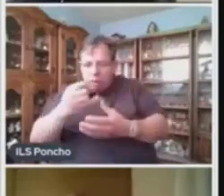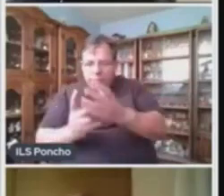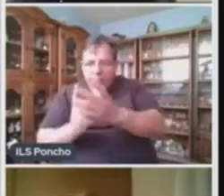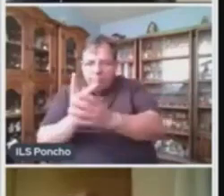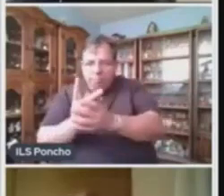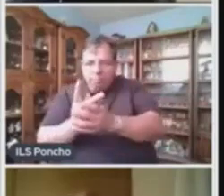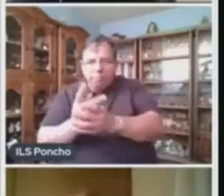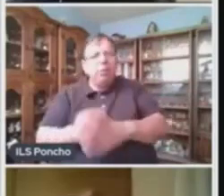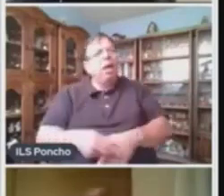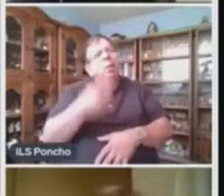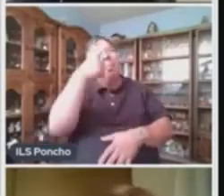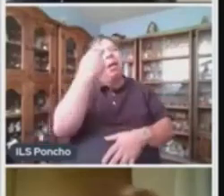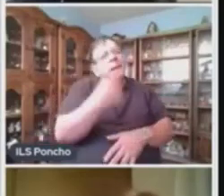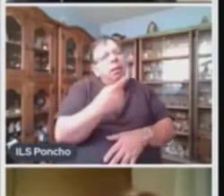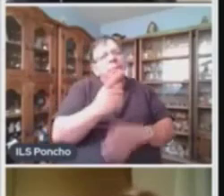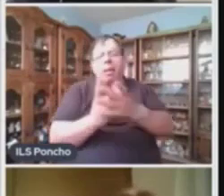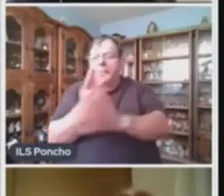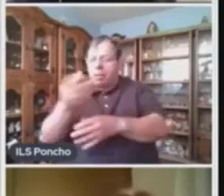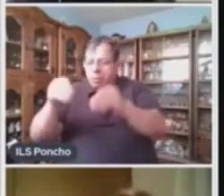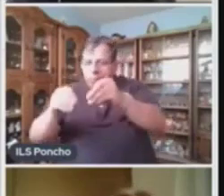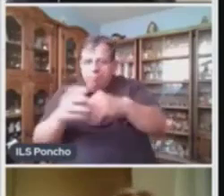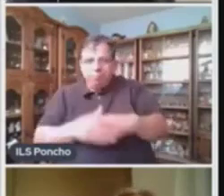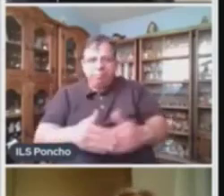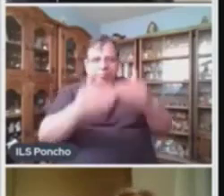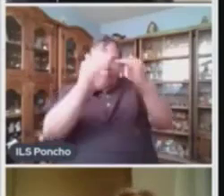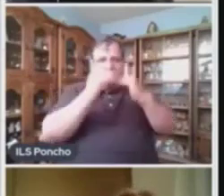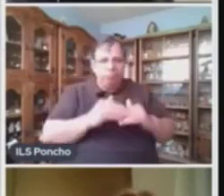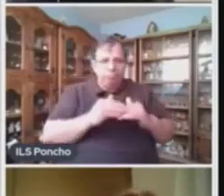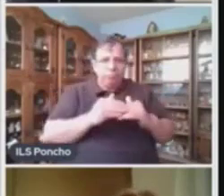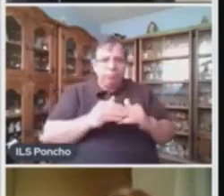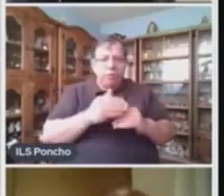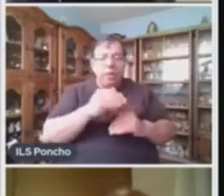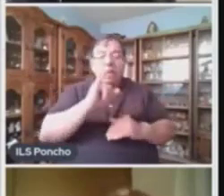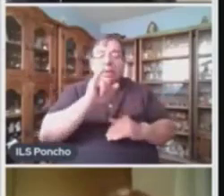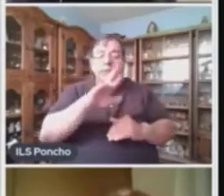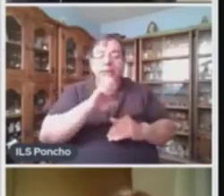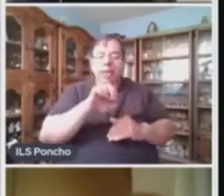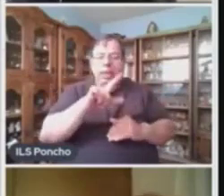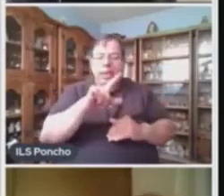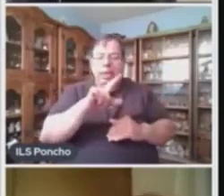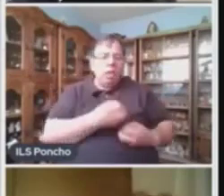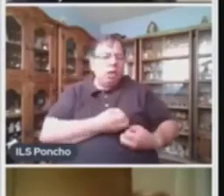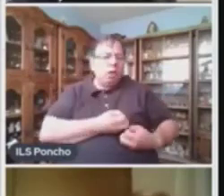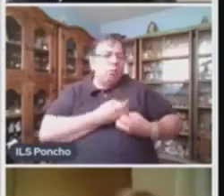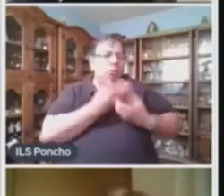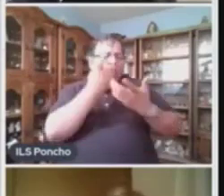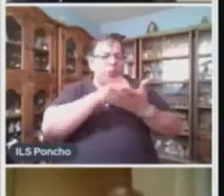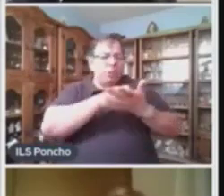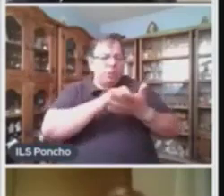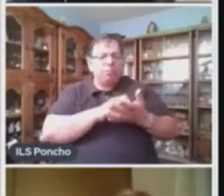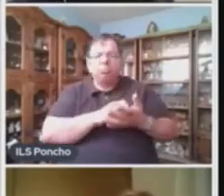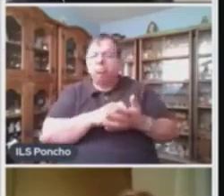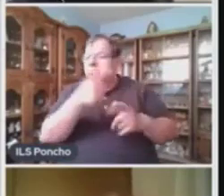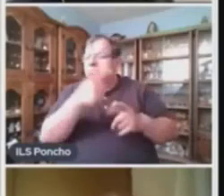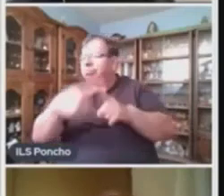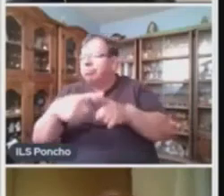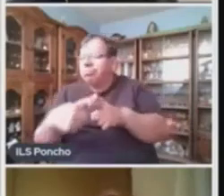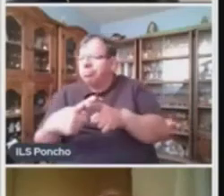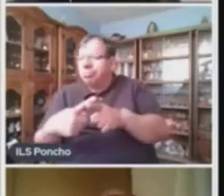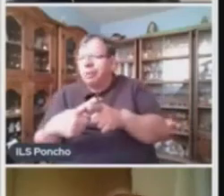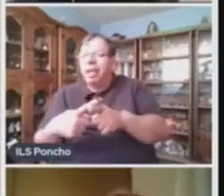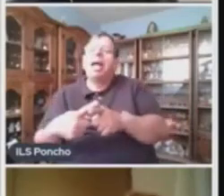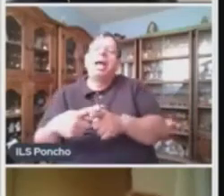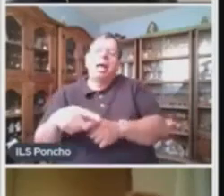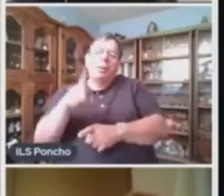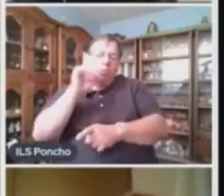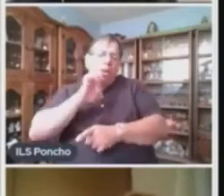sus plantas Israel escribió Un poema ¿A quién? A Elena Y finalmente